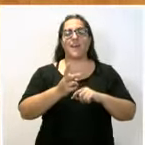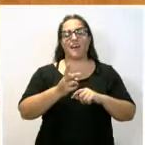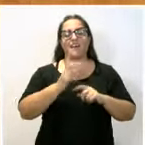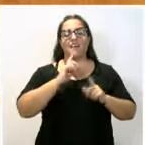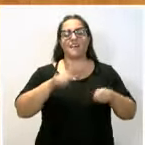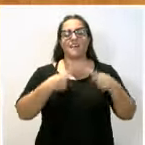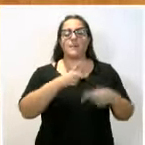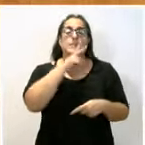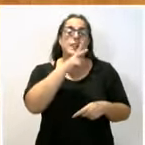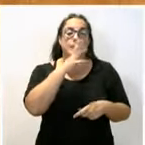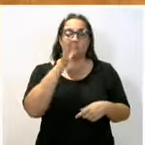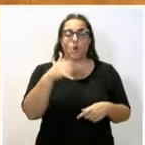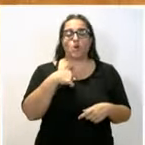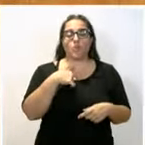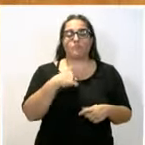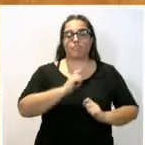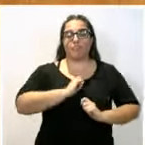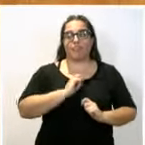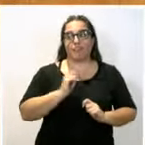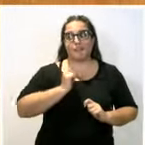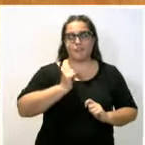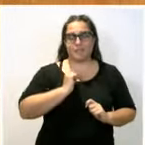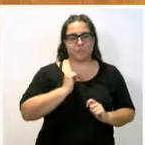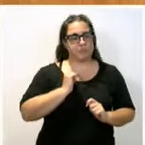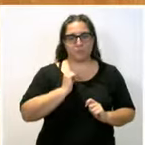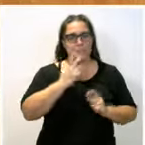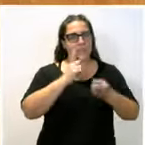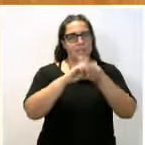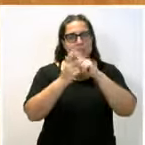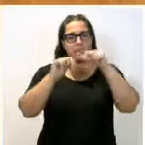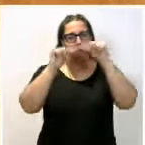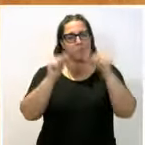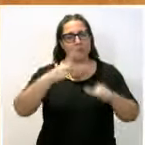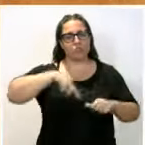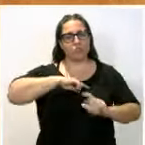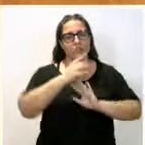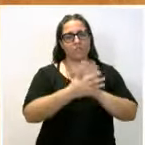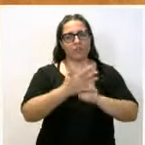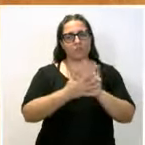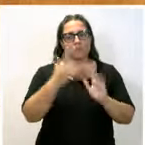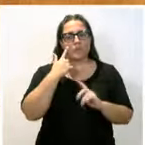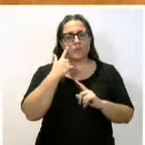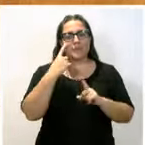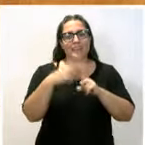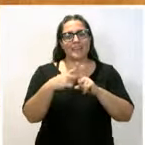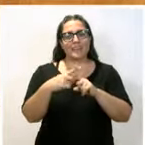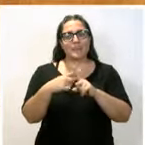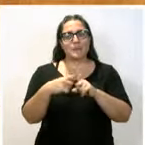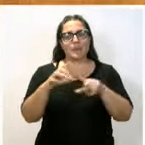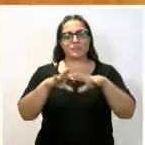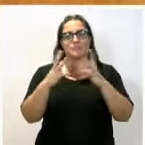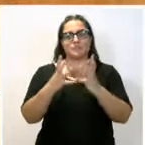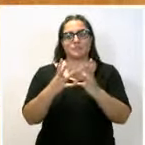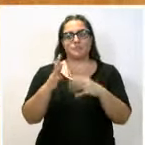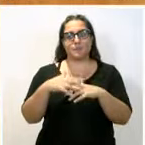hablamos de cambio de modelo, lo que estamos hablando es de tener en cuenta cuáles son el nivel de planetas que necesitamos para seguir sosteniendo